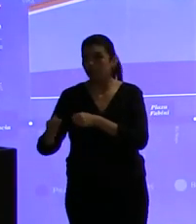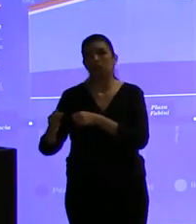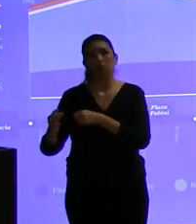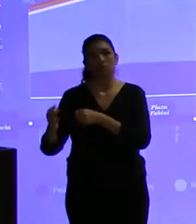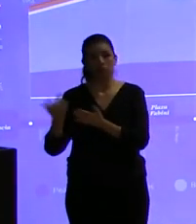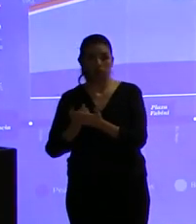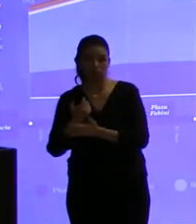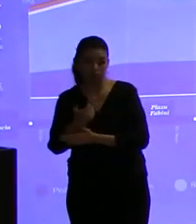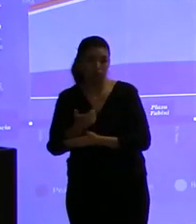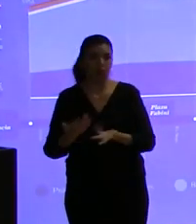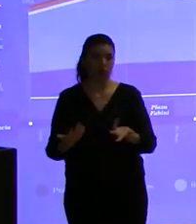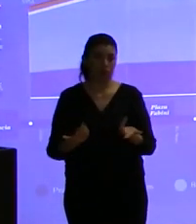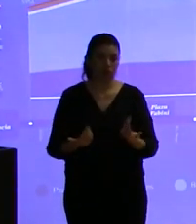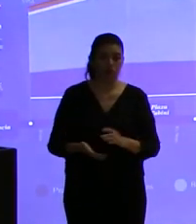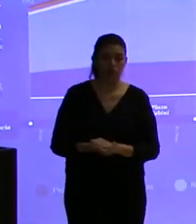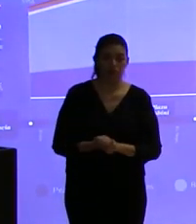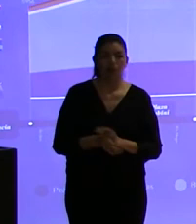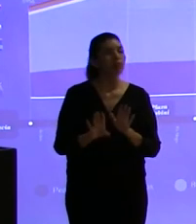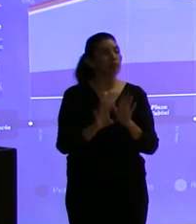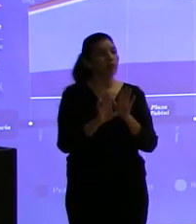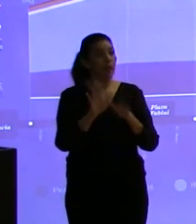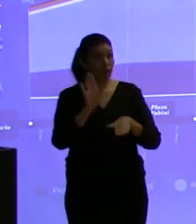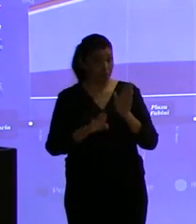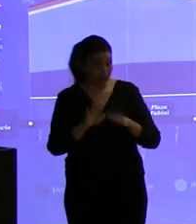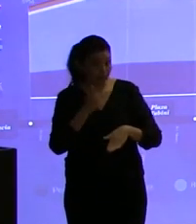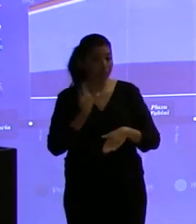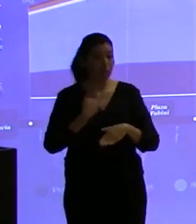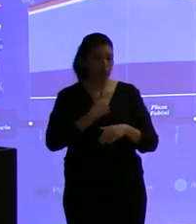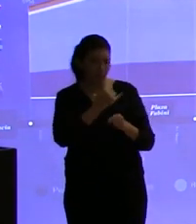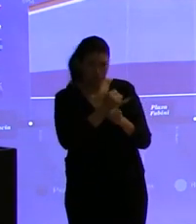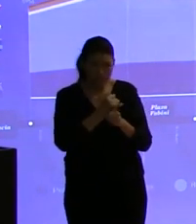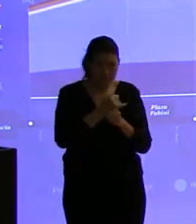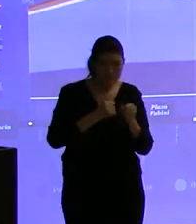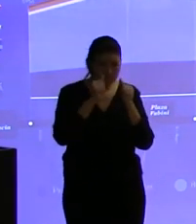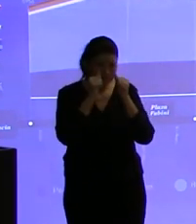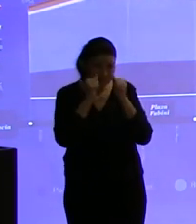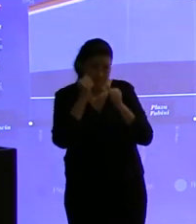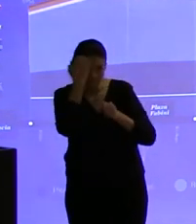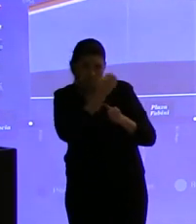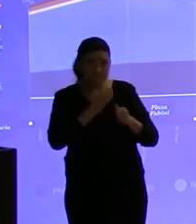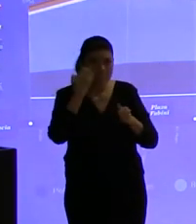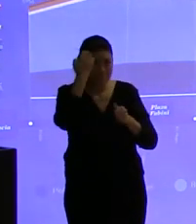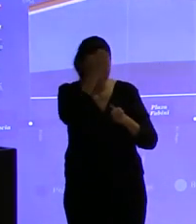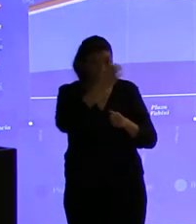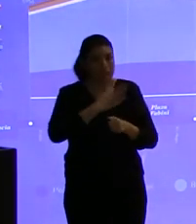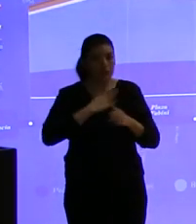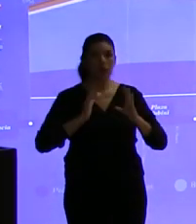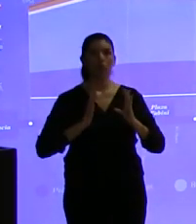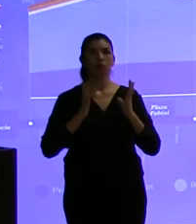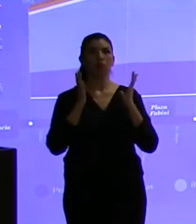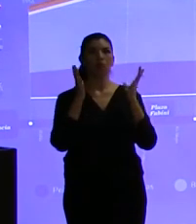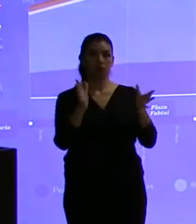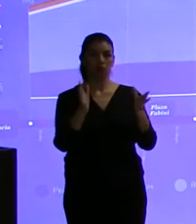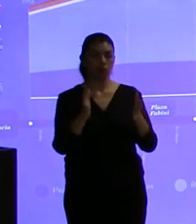nos da informaciones que nosotros mismos no habríamos imaginado. En este caso, por ejemplo, cuando hicimos la radiografía completa de la avenida 19 de